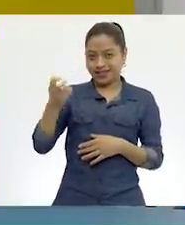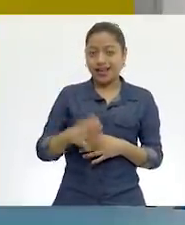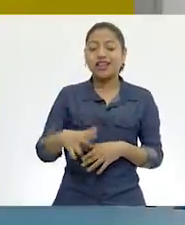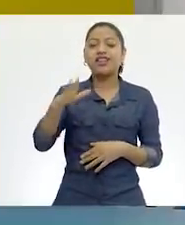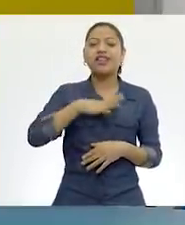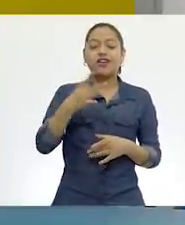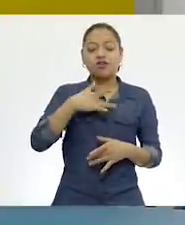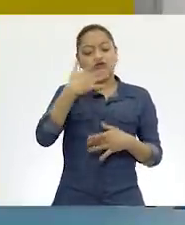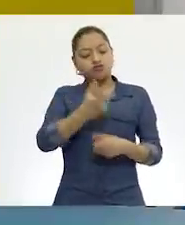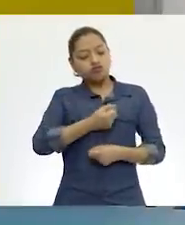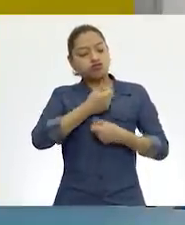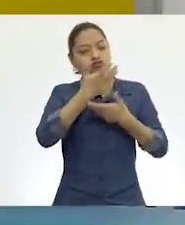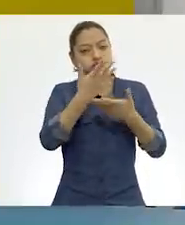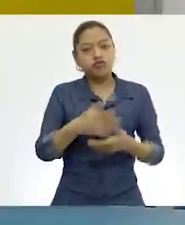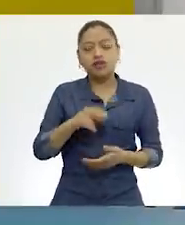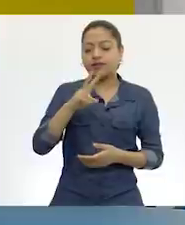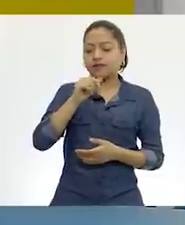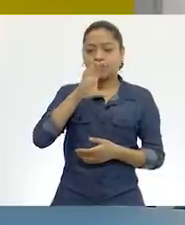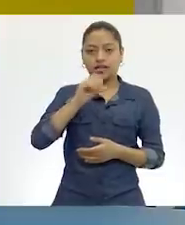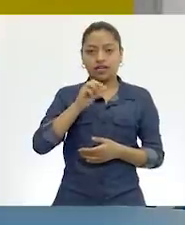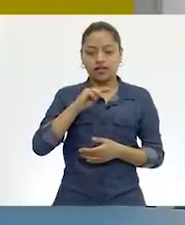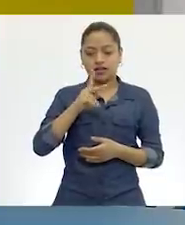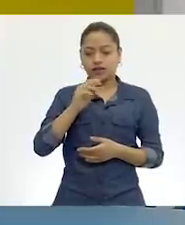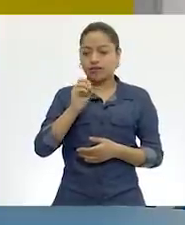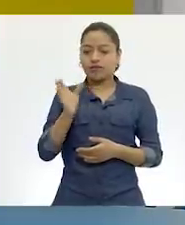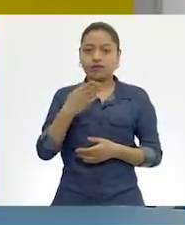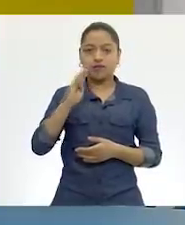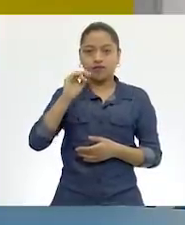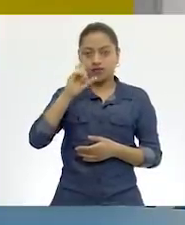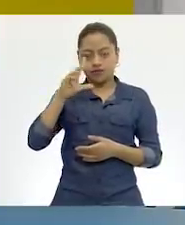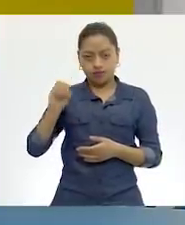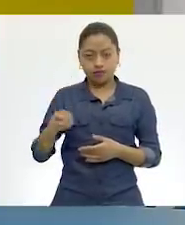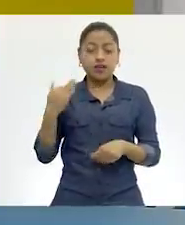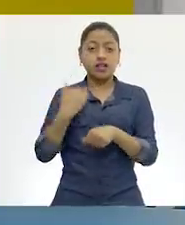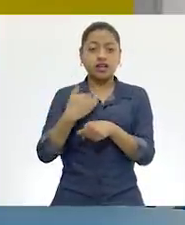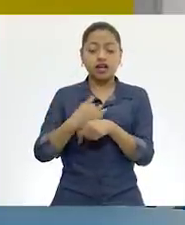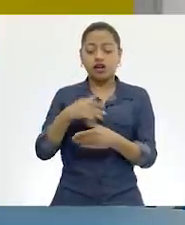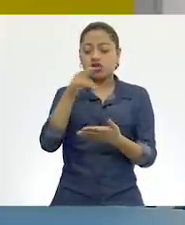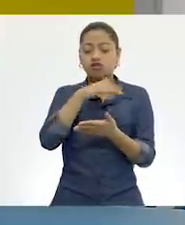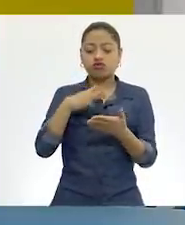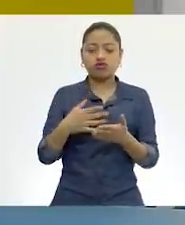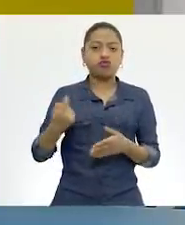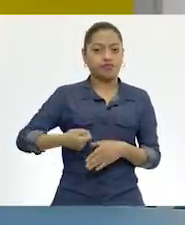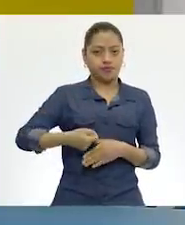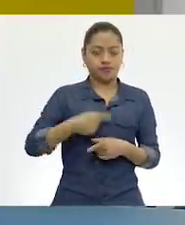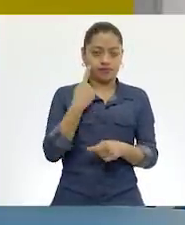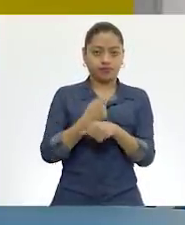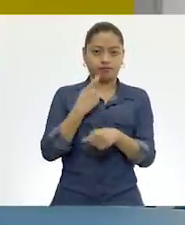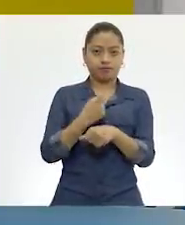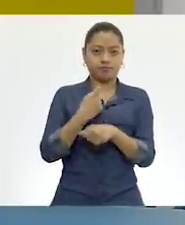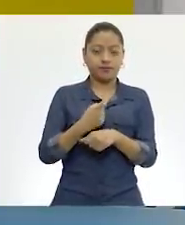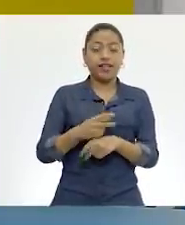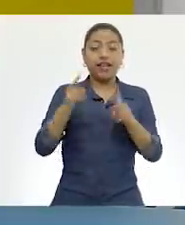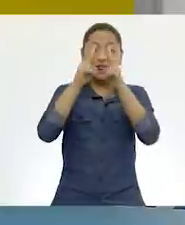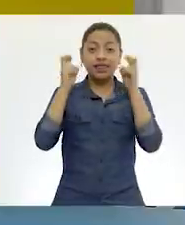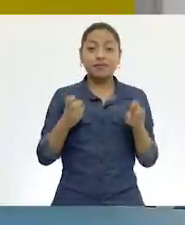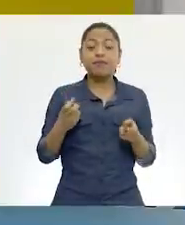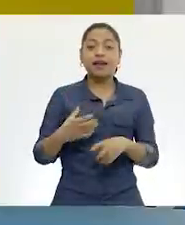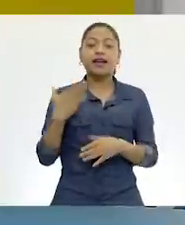poesías de Nelly Campobello y vamos a darles lectura. Vamos a empezar con la primera. Es Alegría.